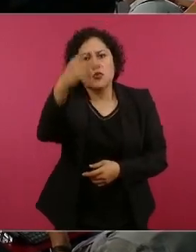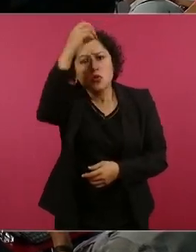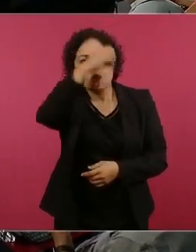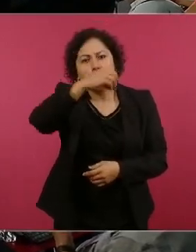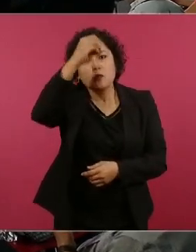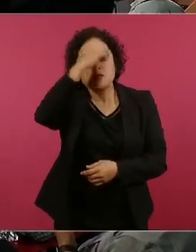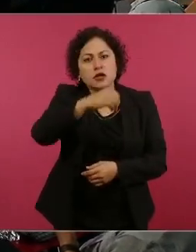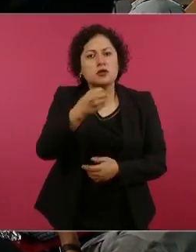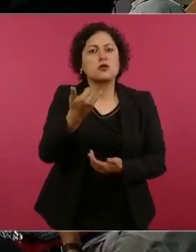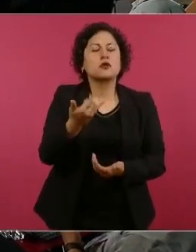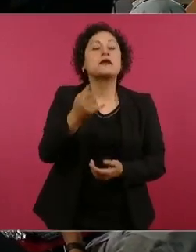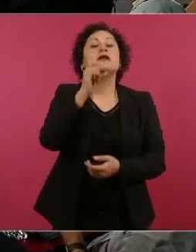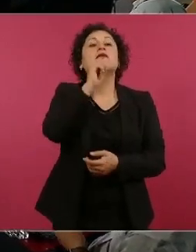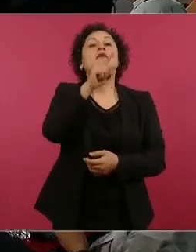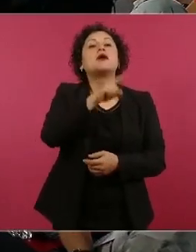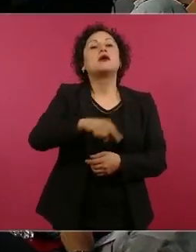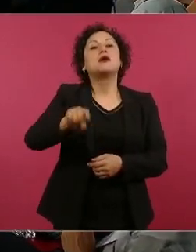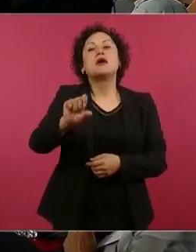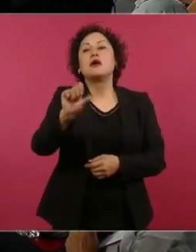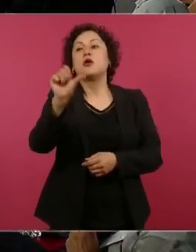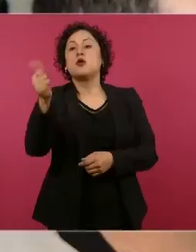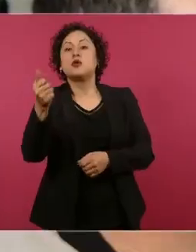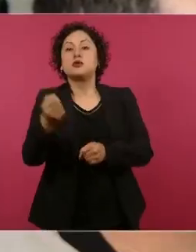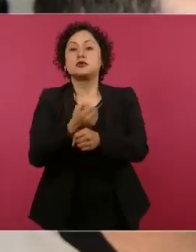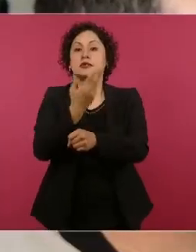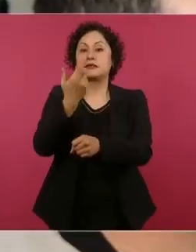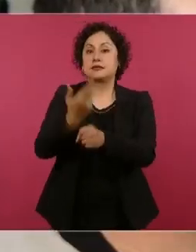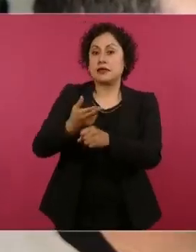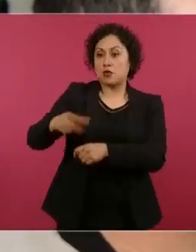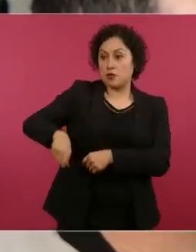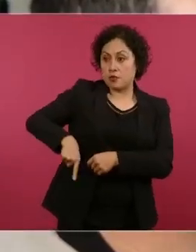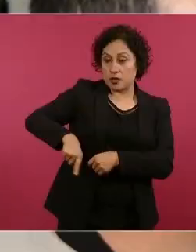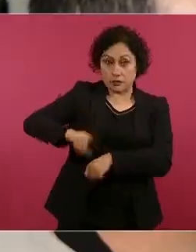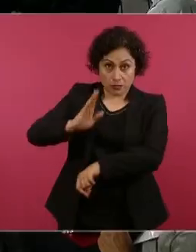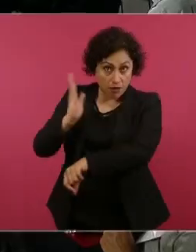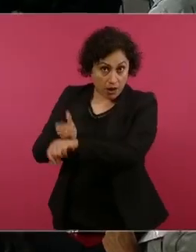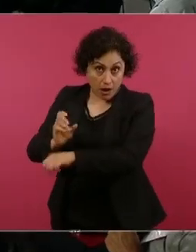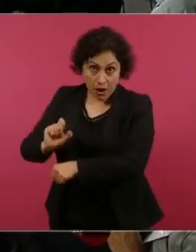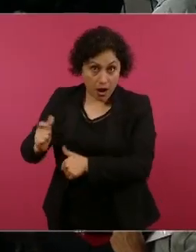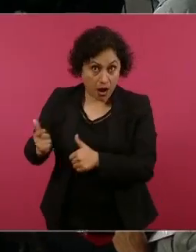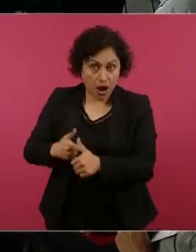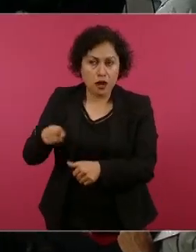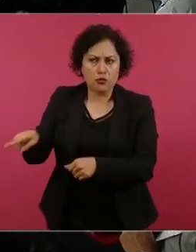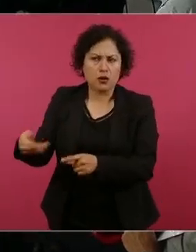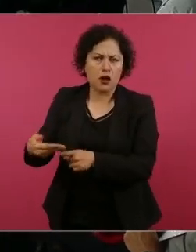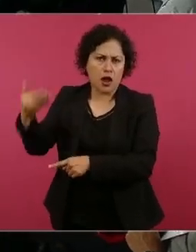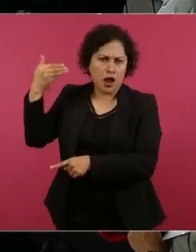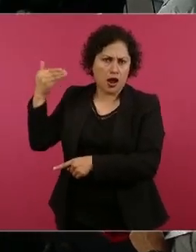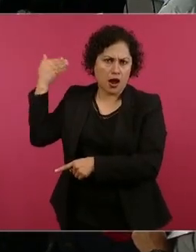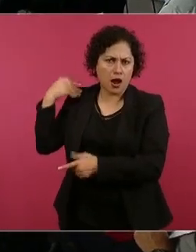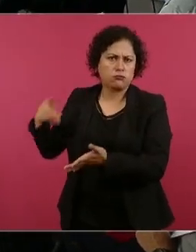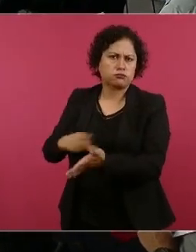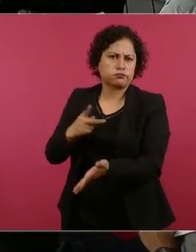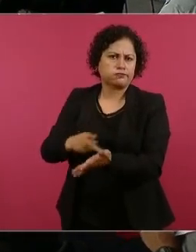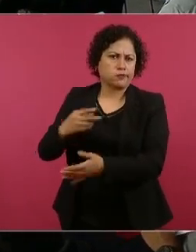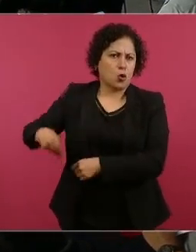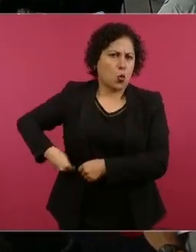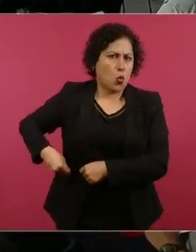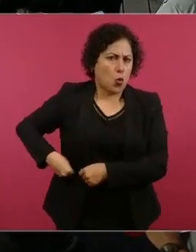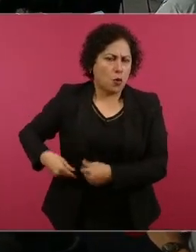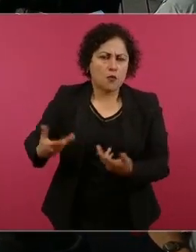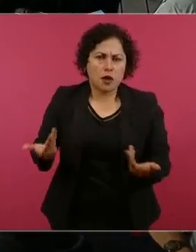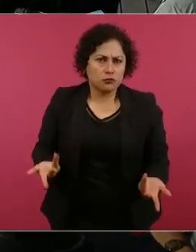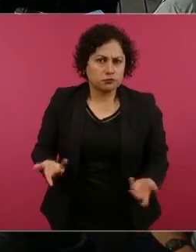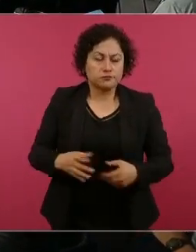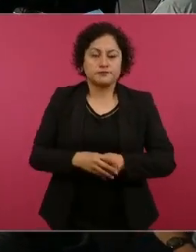Secretaría de Gobernación, teniendo en cuenta este antecedente. Pues no, entrar en